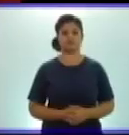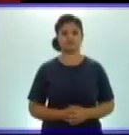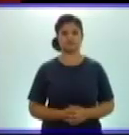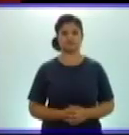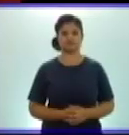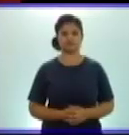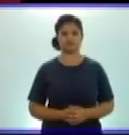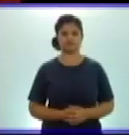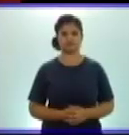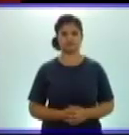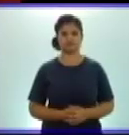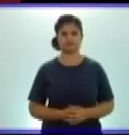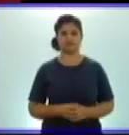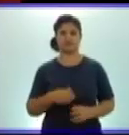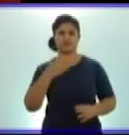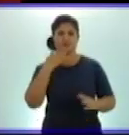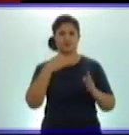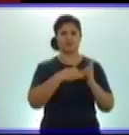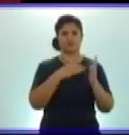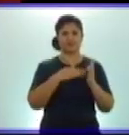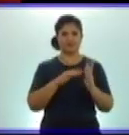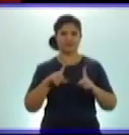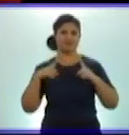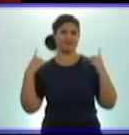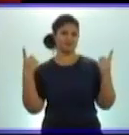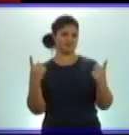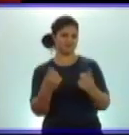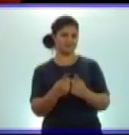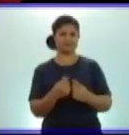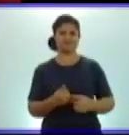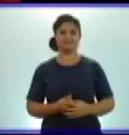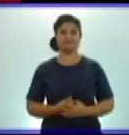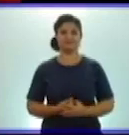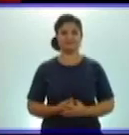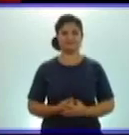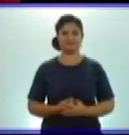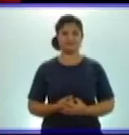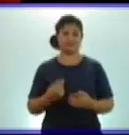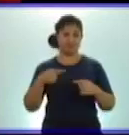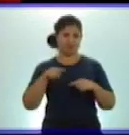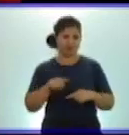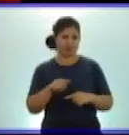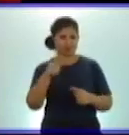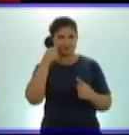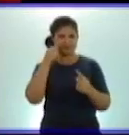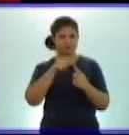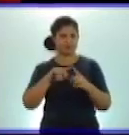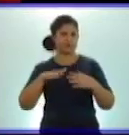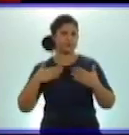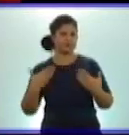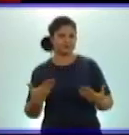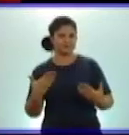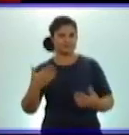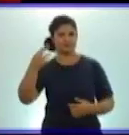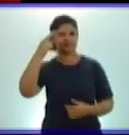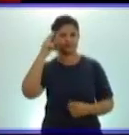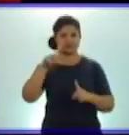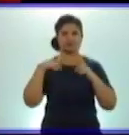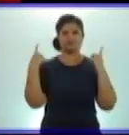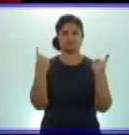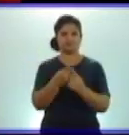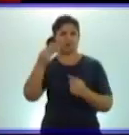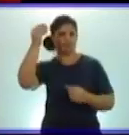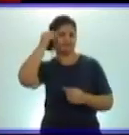Muy buenas tardes a todos. En este nuestro primer programa nos proponemos recordar lo aprendido sobre los números